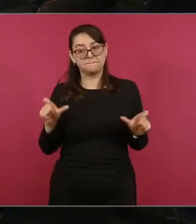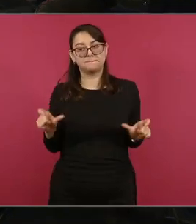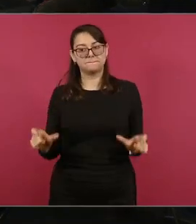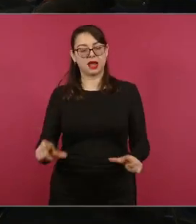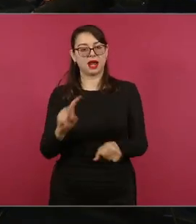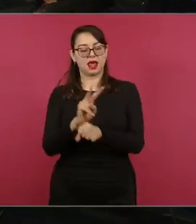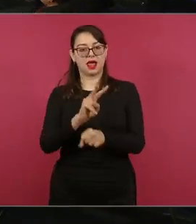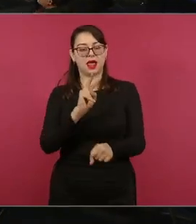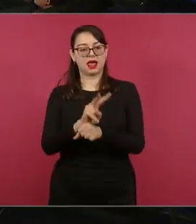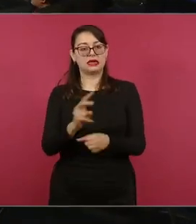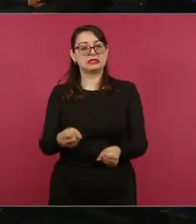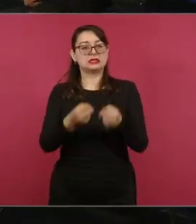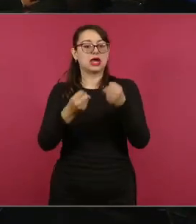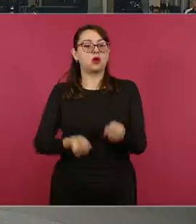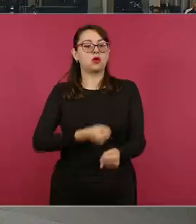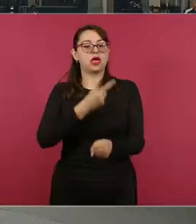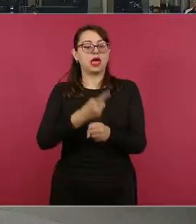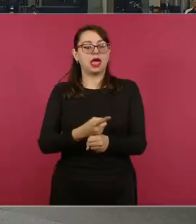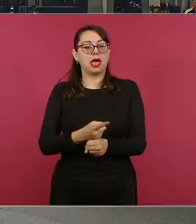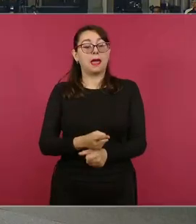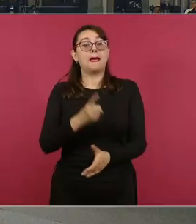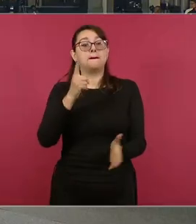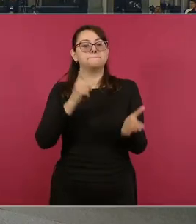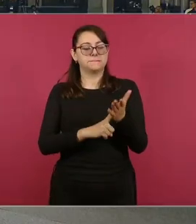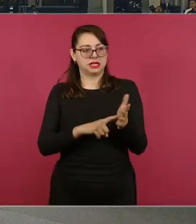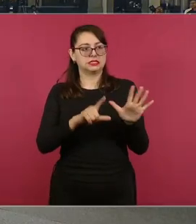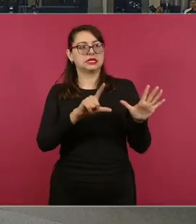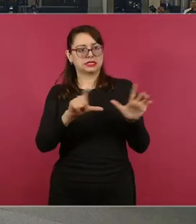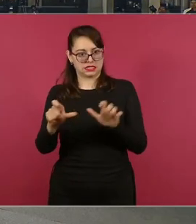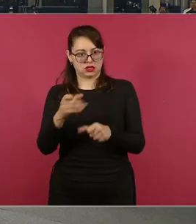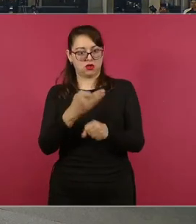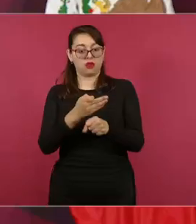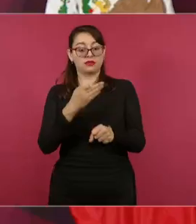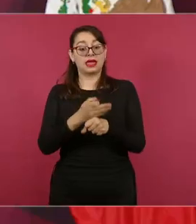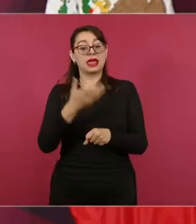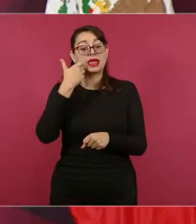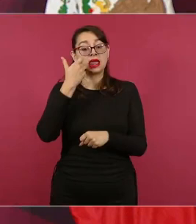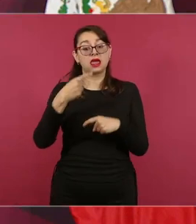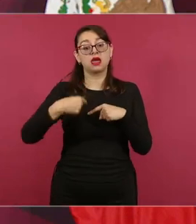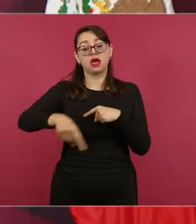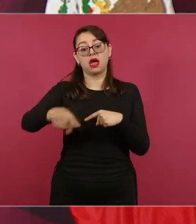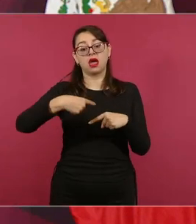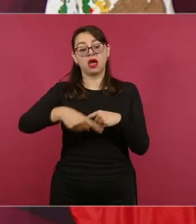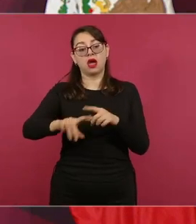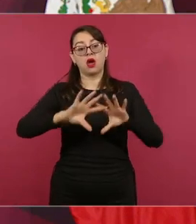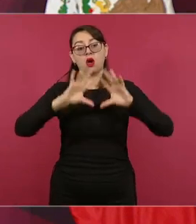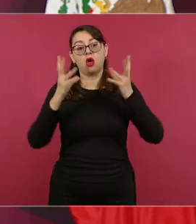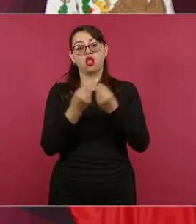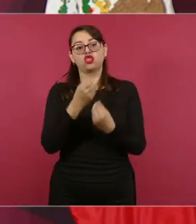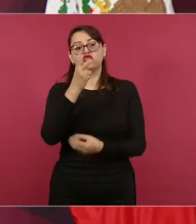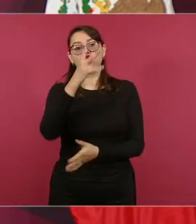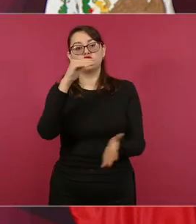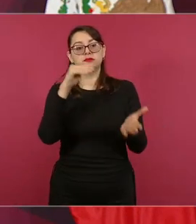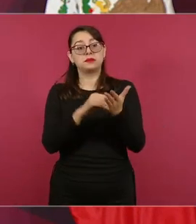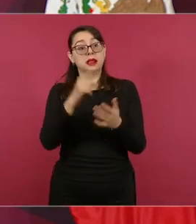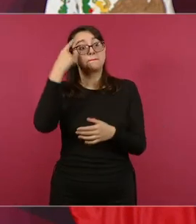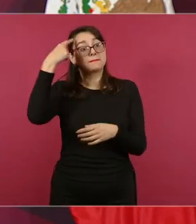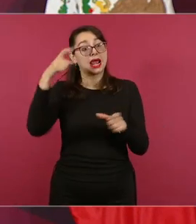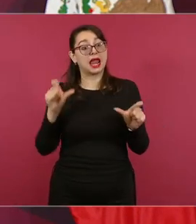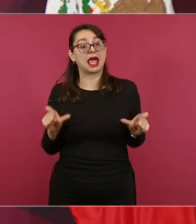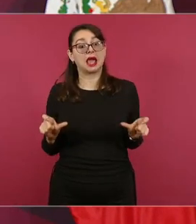700 y en esta semana queremos llegar a los 2 mil, recordando que nos toca desde puerto,